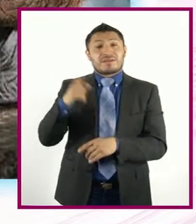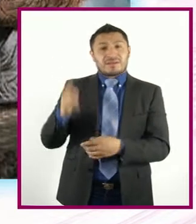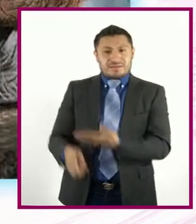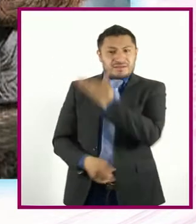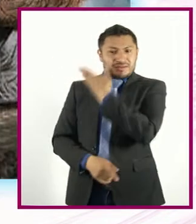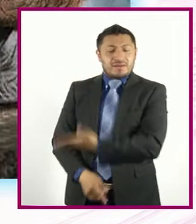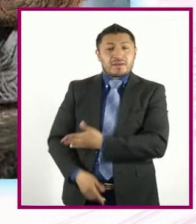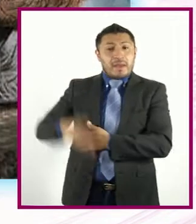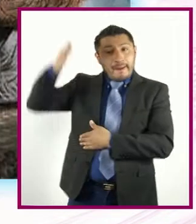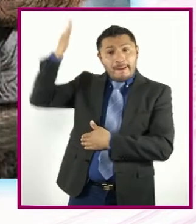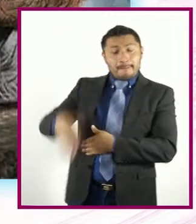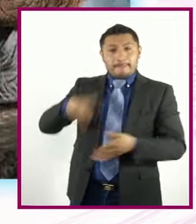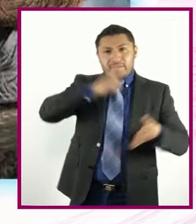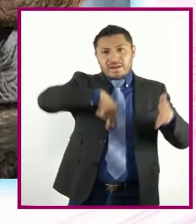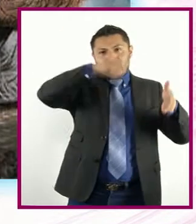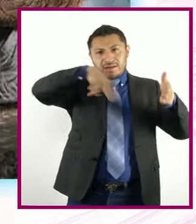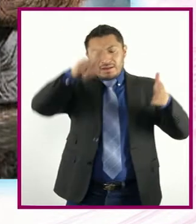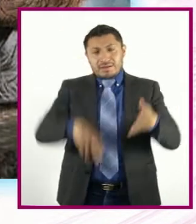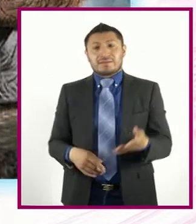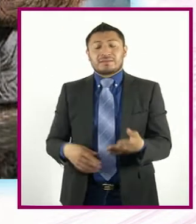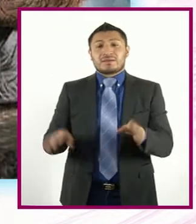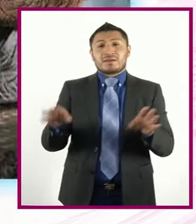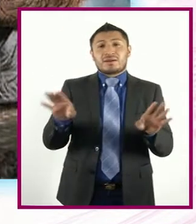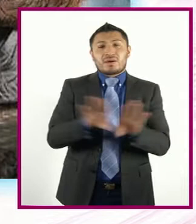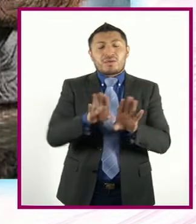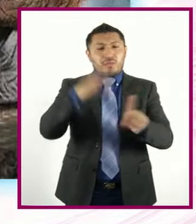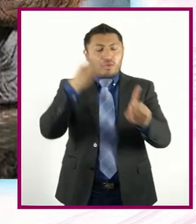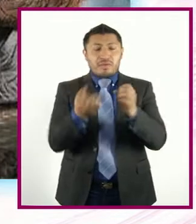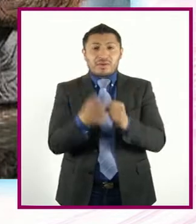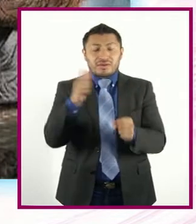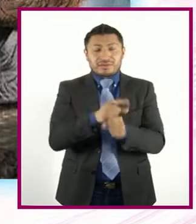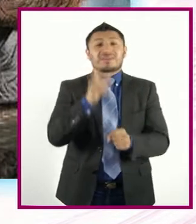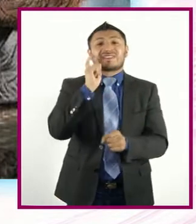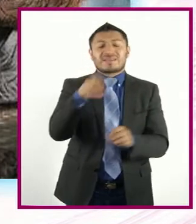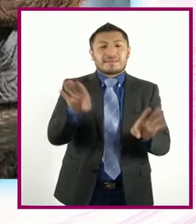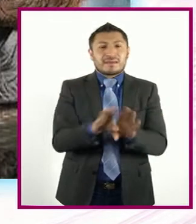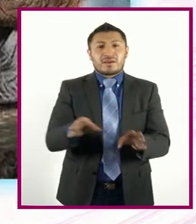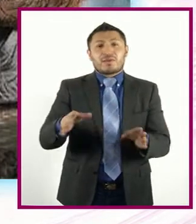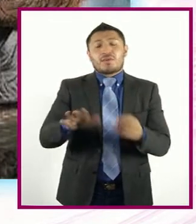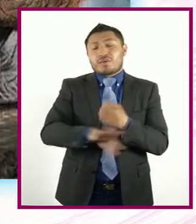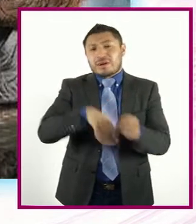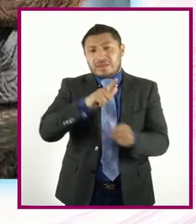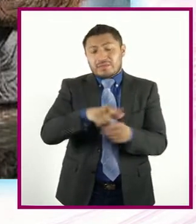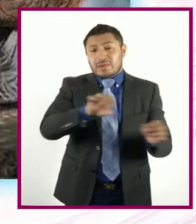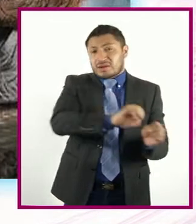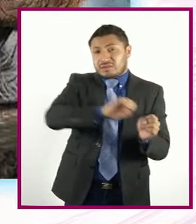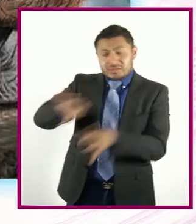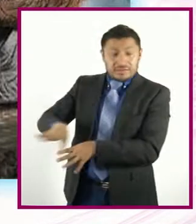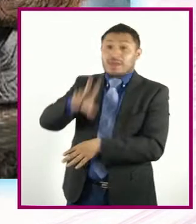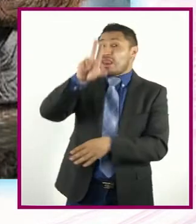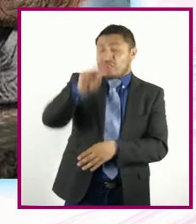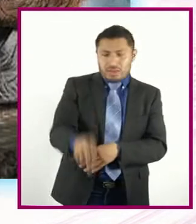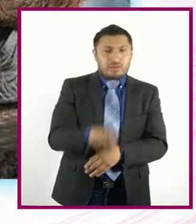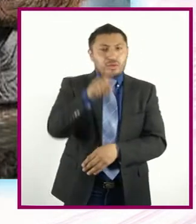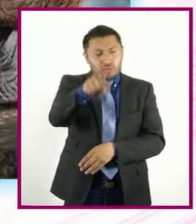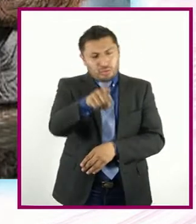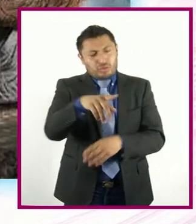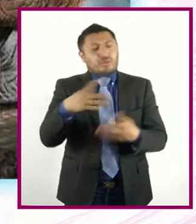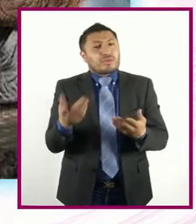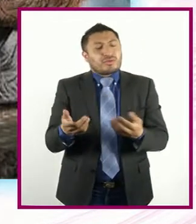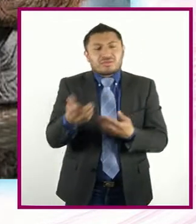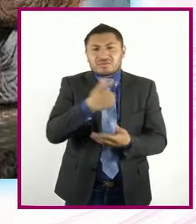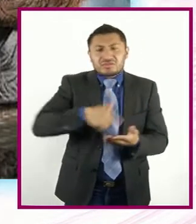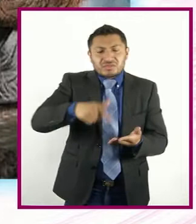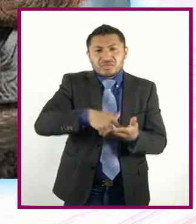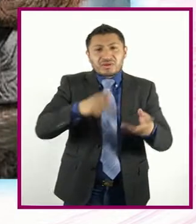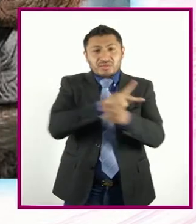muro Pintado Con un contenido Social Y nos invita A no abandonar A los animales Y ustedes amigos Han identificado Un espacio público